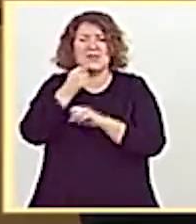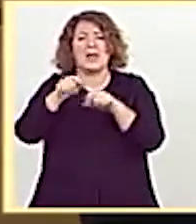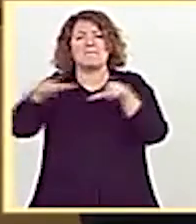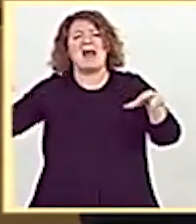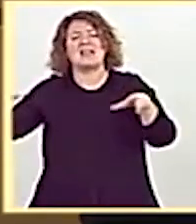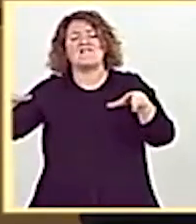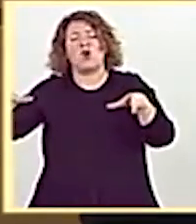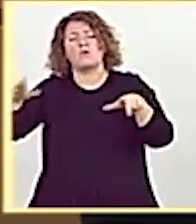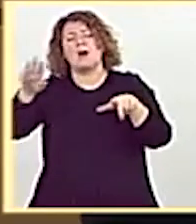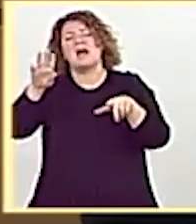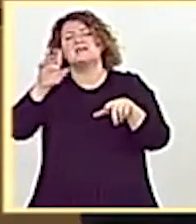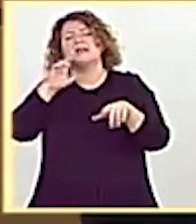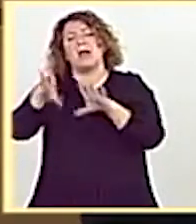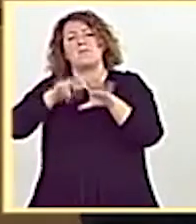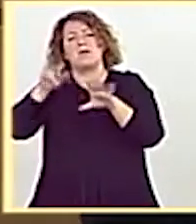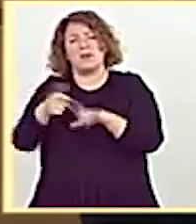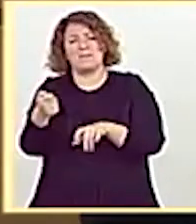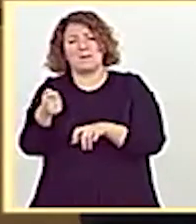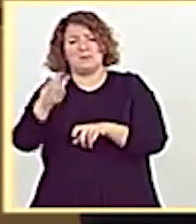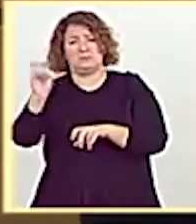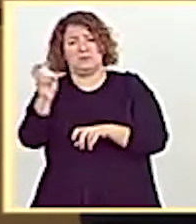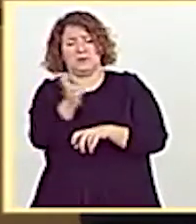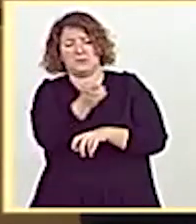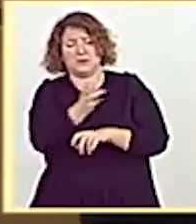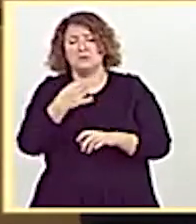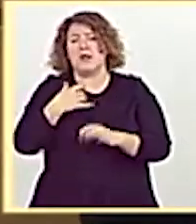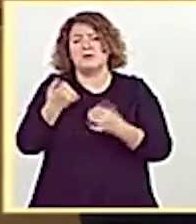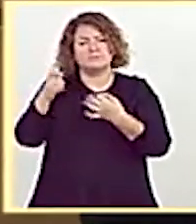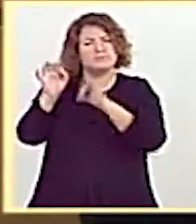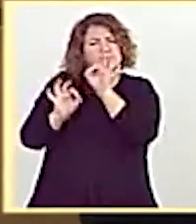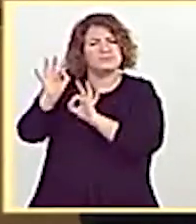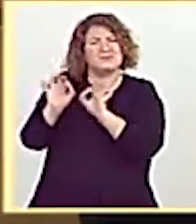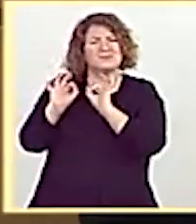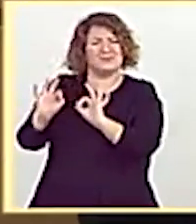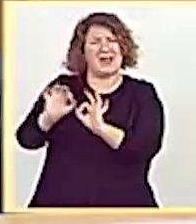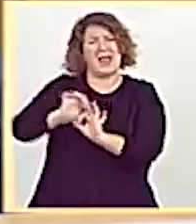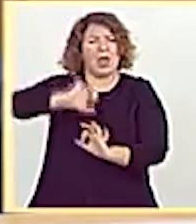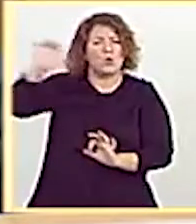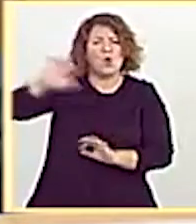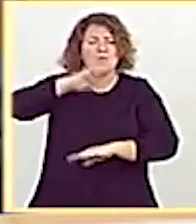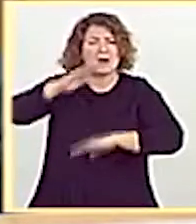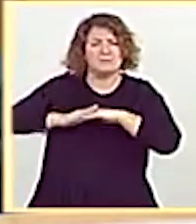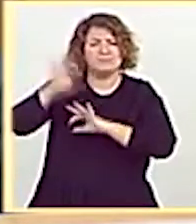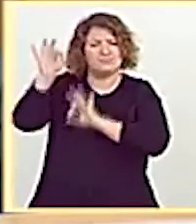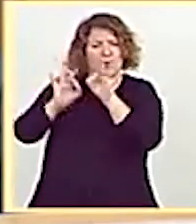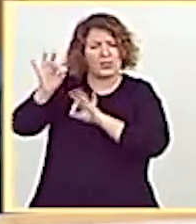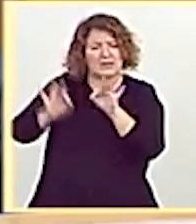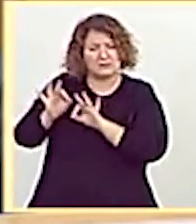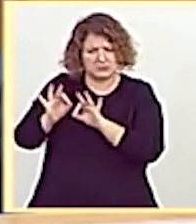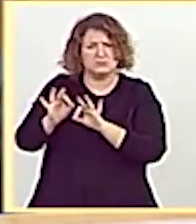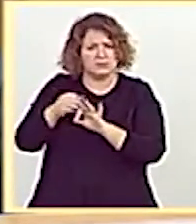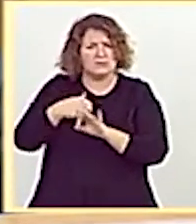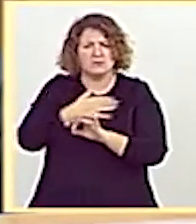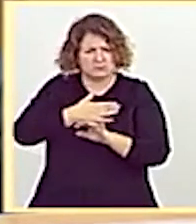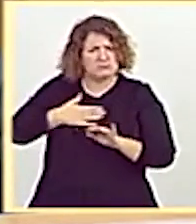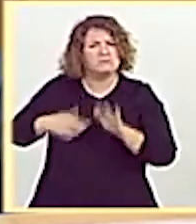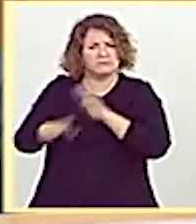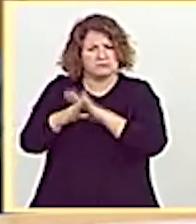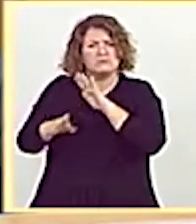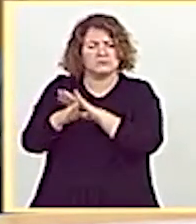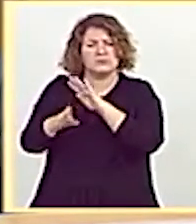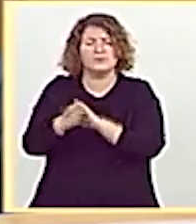a la carta de reservar un porcentaje de su cuota de emisión o pantalla para producciones europeas se va a mantener sin modificaciones,